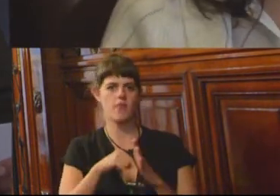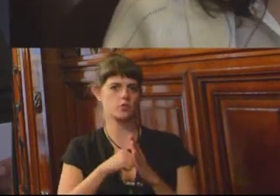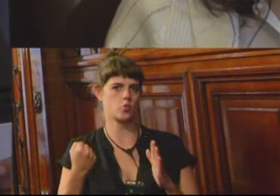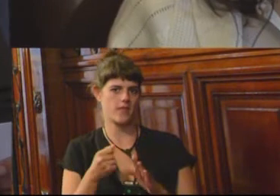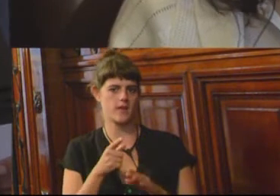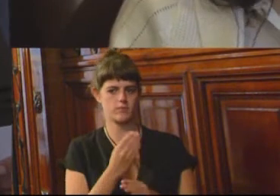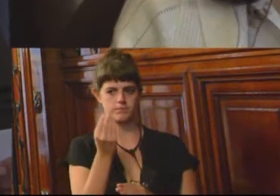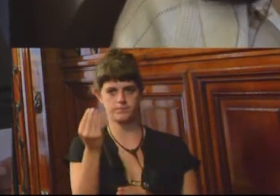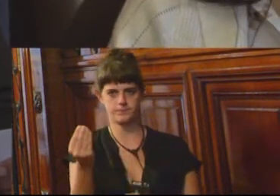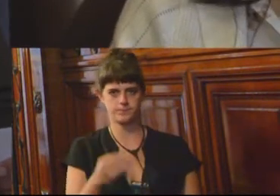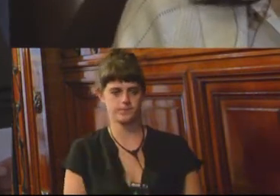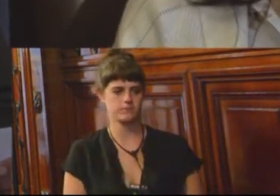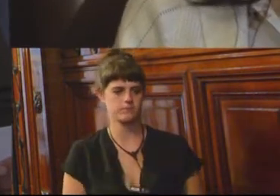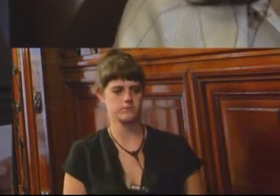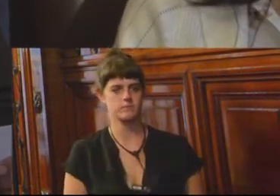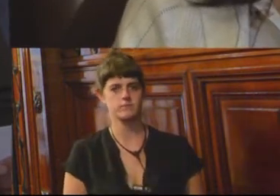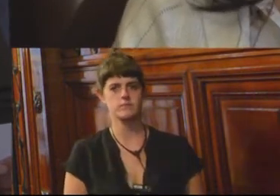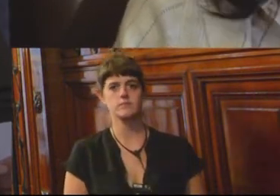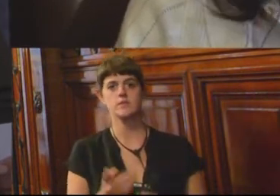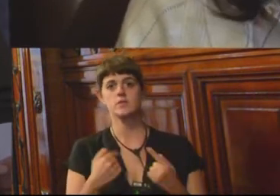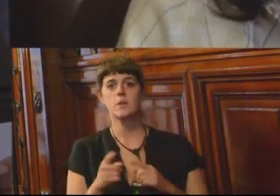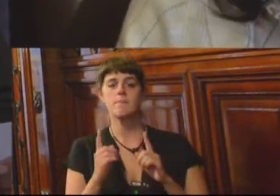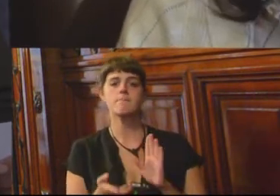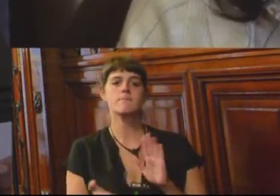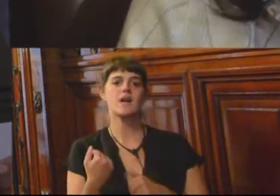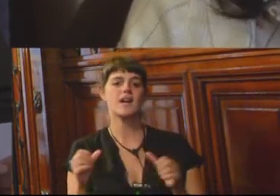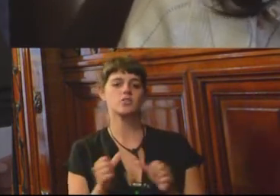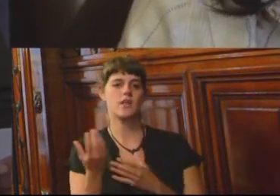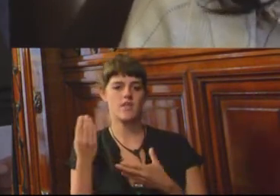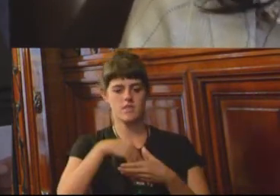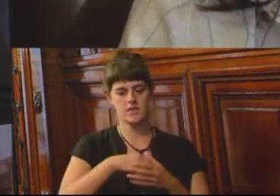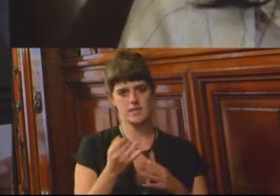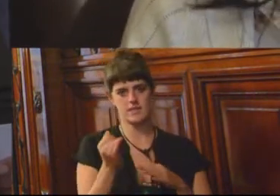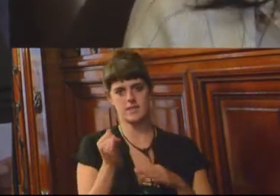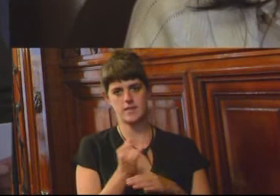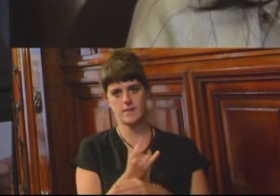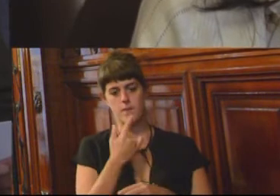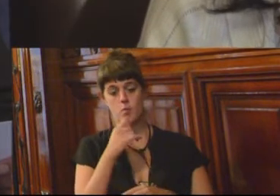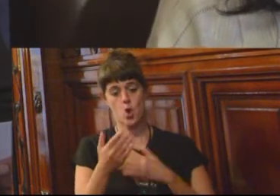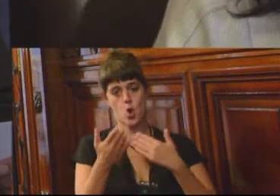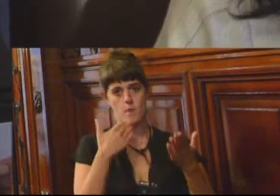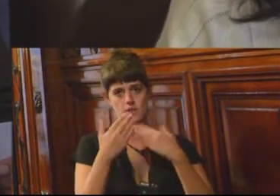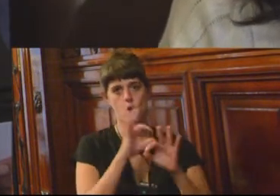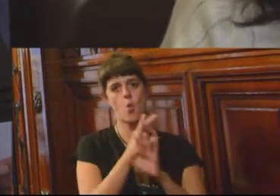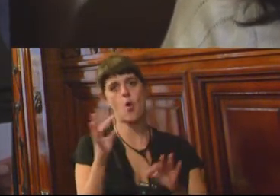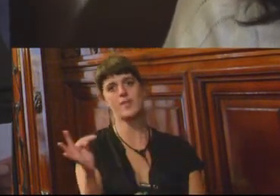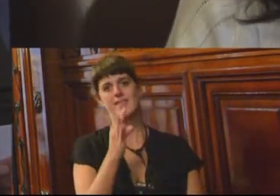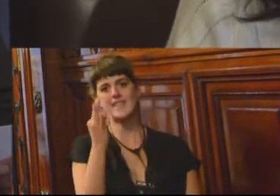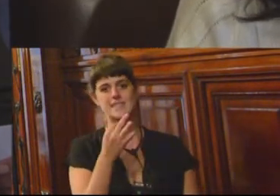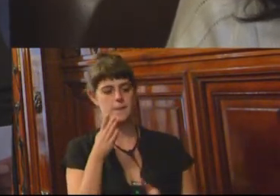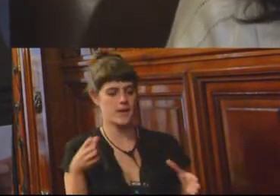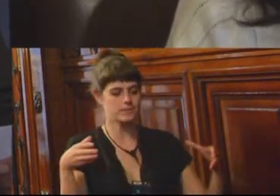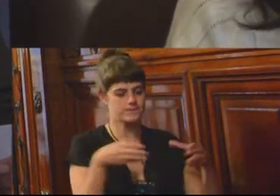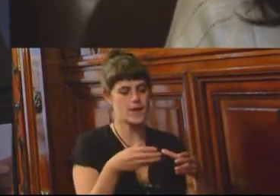de que cada vez más debemos realizar acciones interdisciplinarias, haré mención a una práctica conocida como conversatorio o taller para varones violentos,